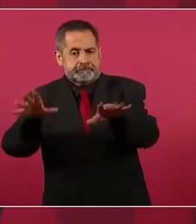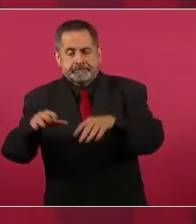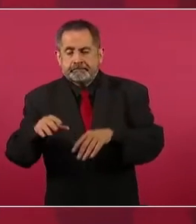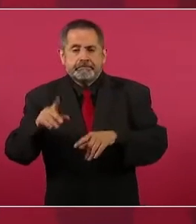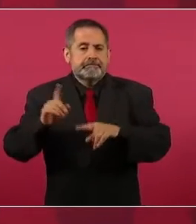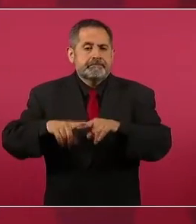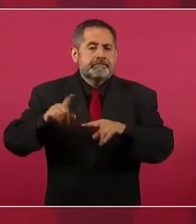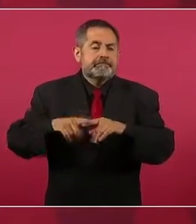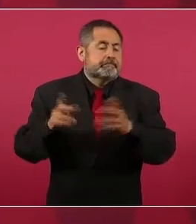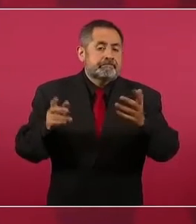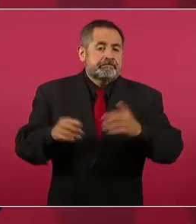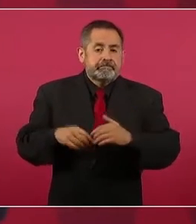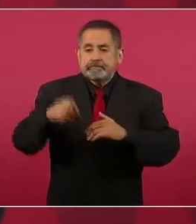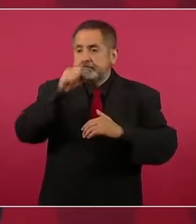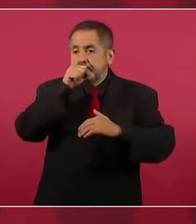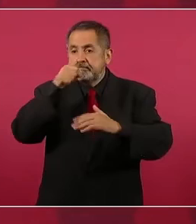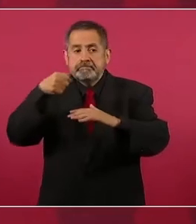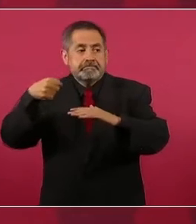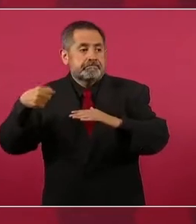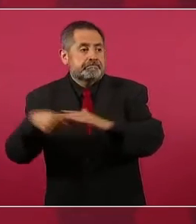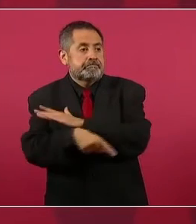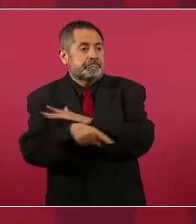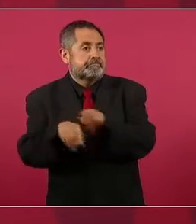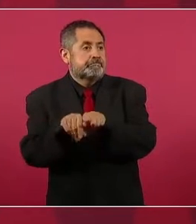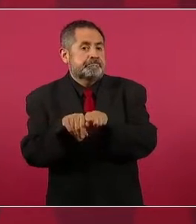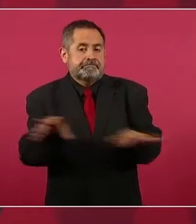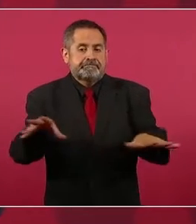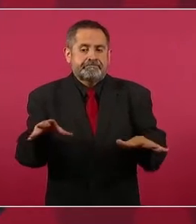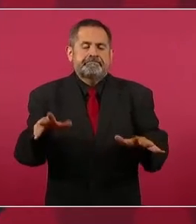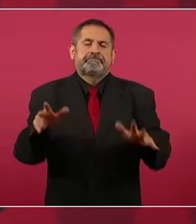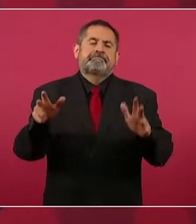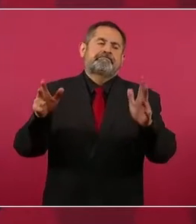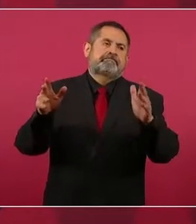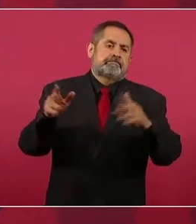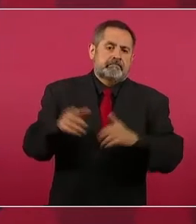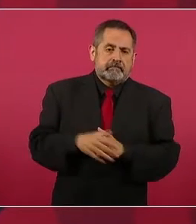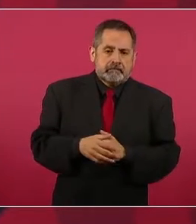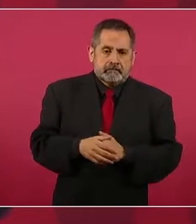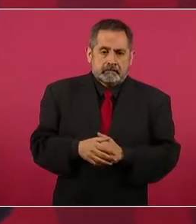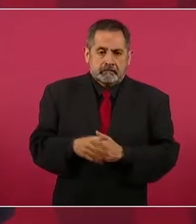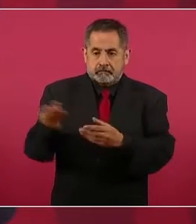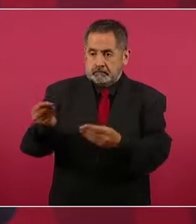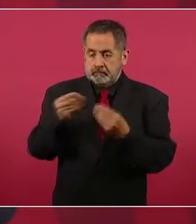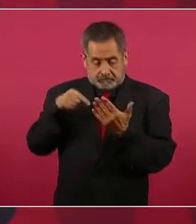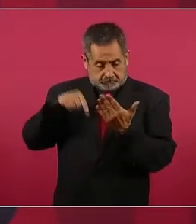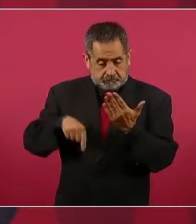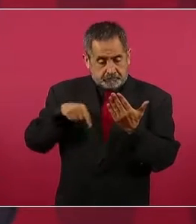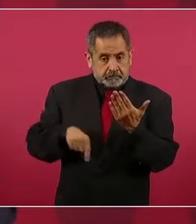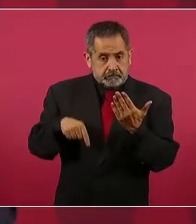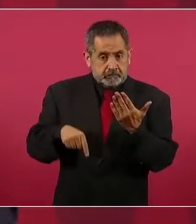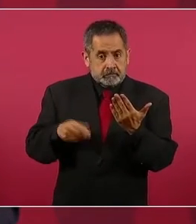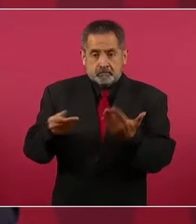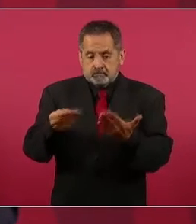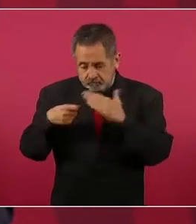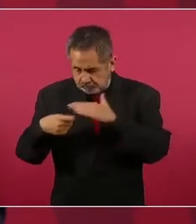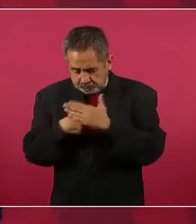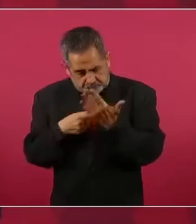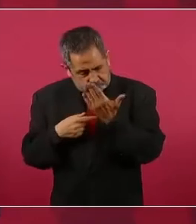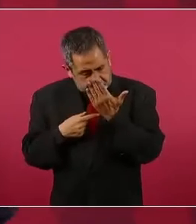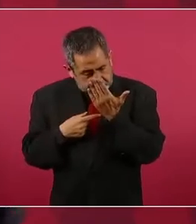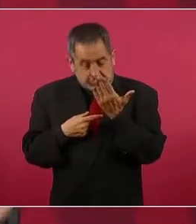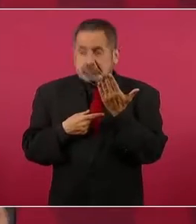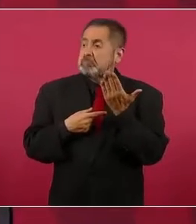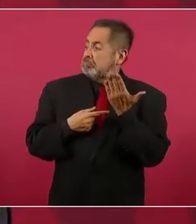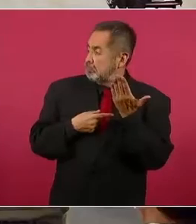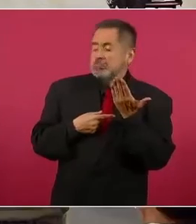filtró, llegó aquí y se